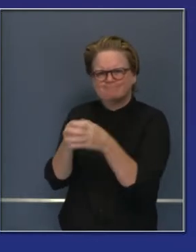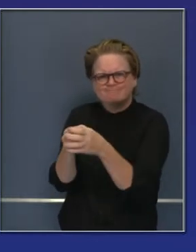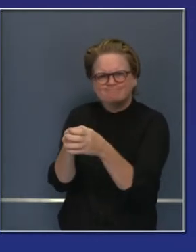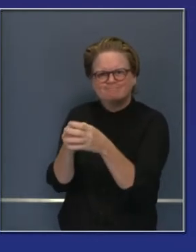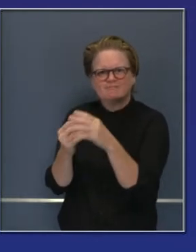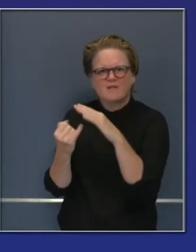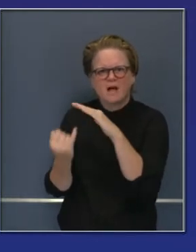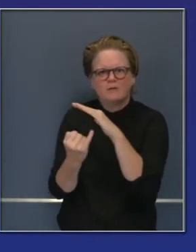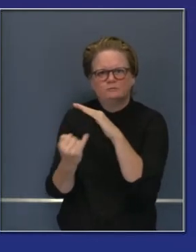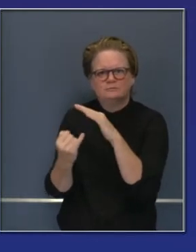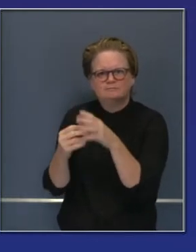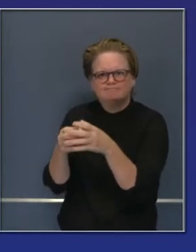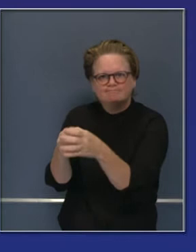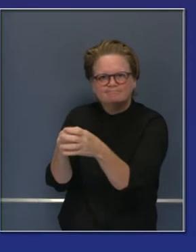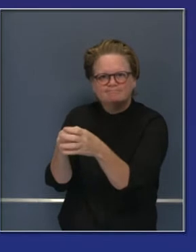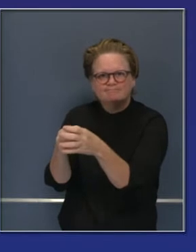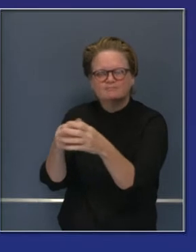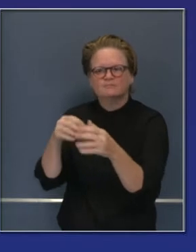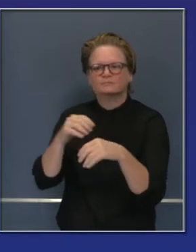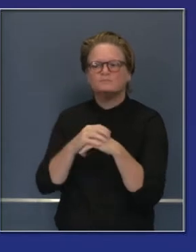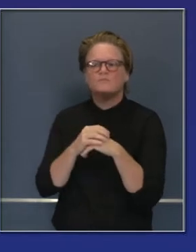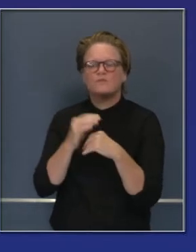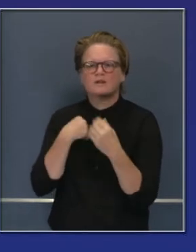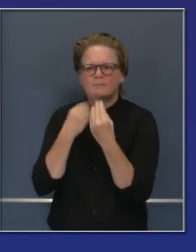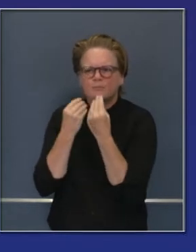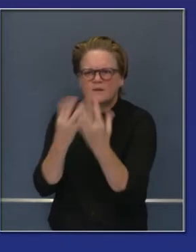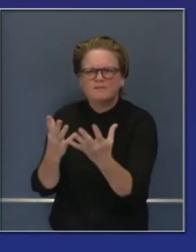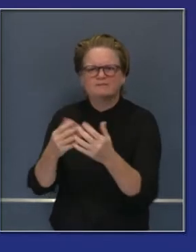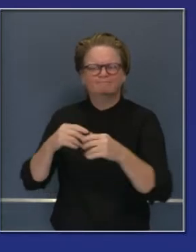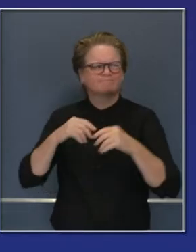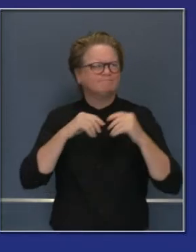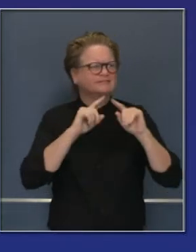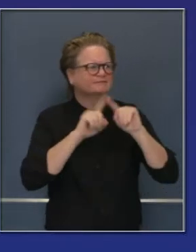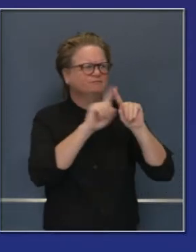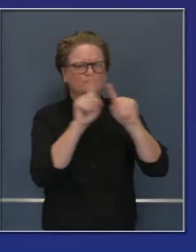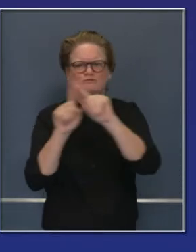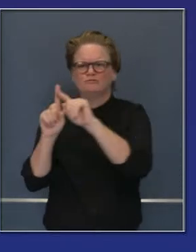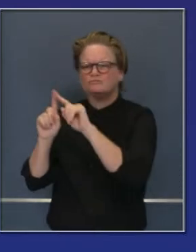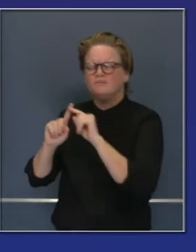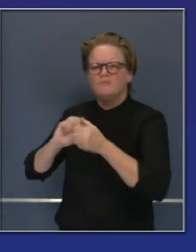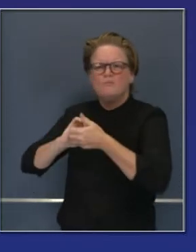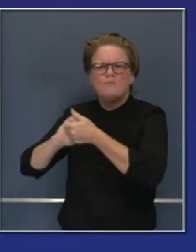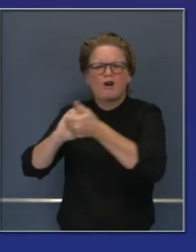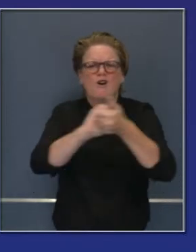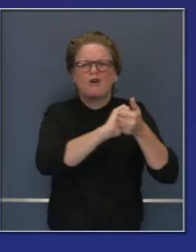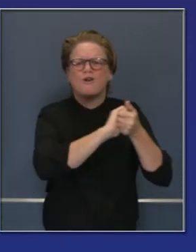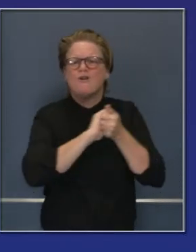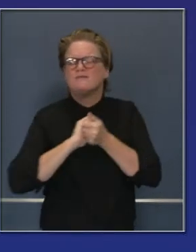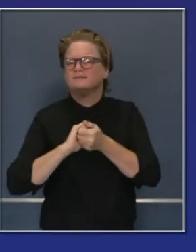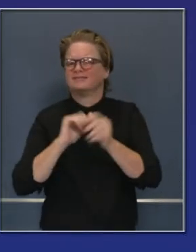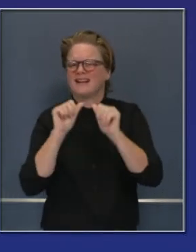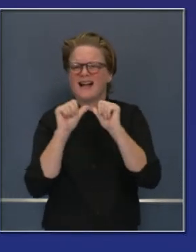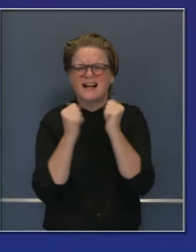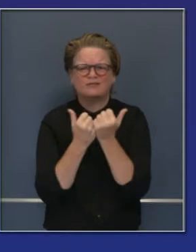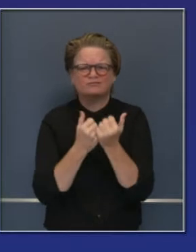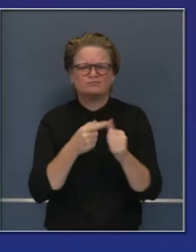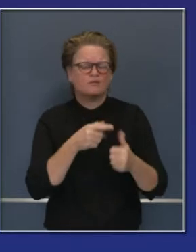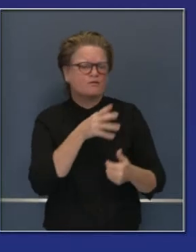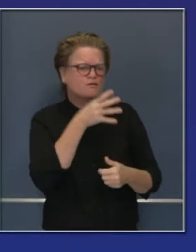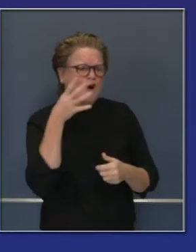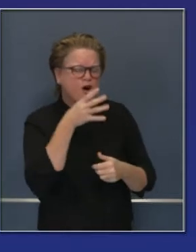y no correr el riesgo de estar expuestos. Y con más trabajo y trabajo en sociedad con